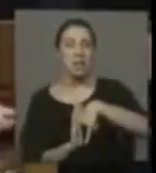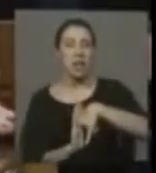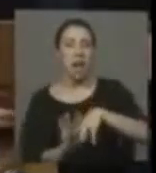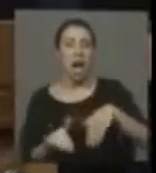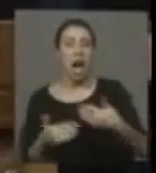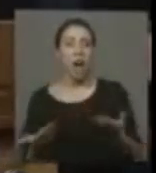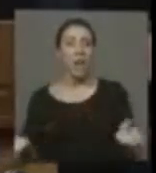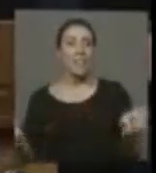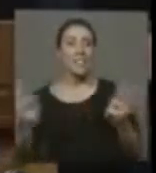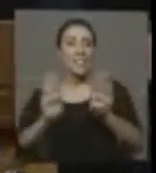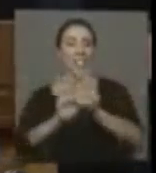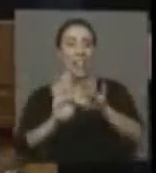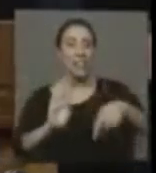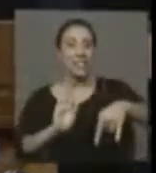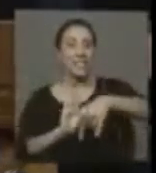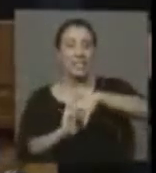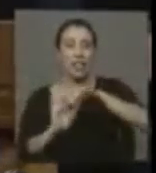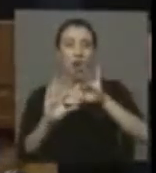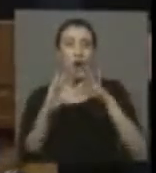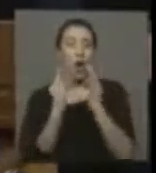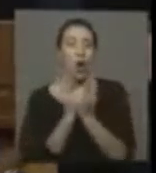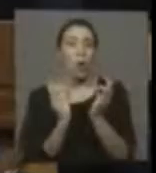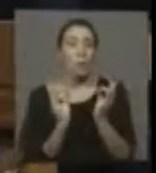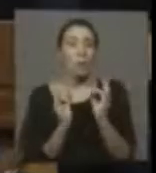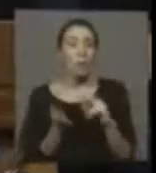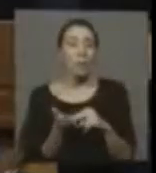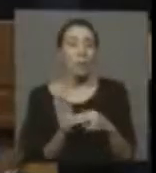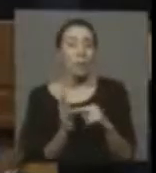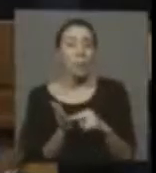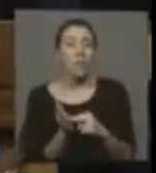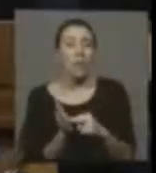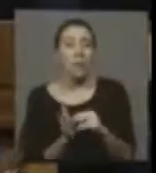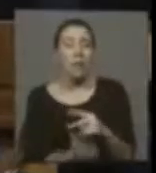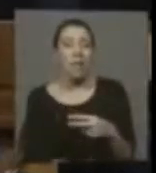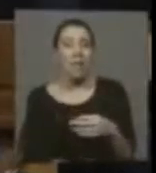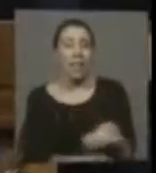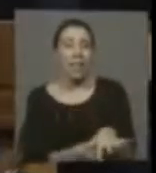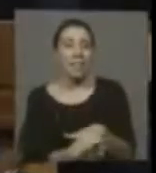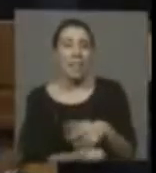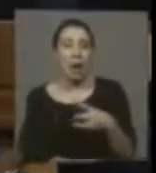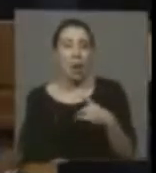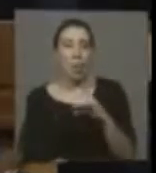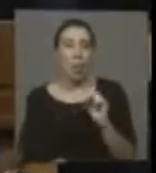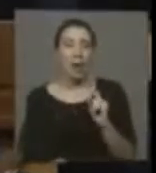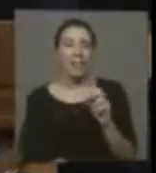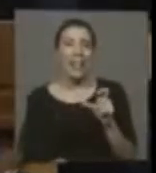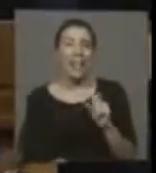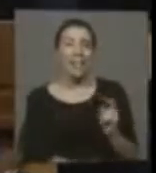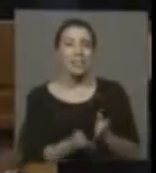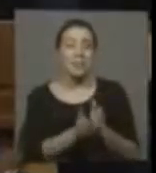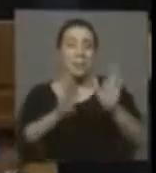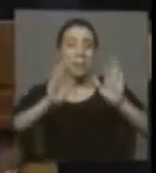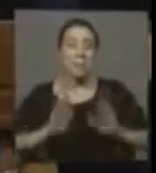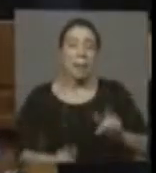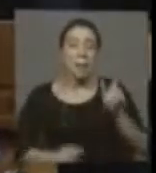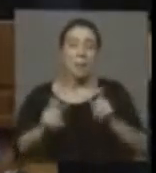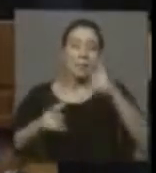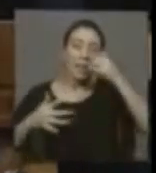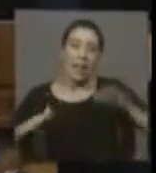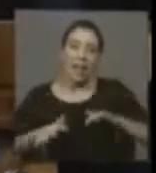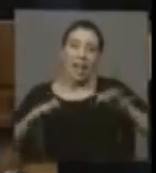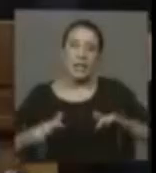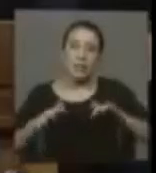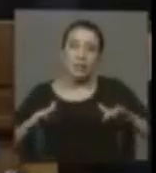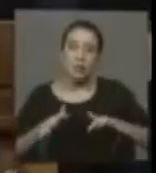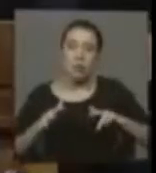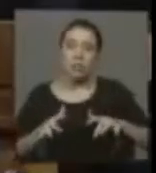Hoy día está cerrada Chiloé, están cerrados absolutamente los problemas de la isla huayteca. Si hay embarcaciones paralizadas, gente que realizó esfuerzo